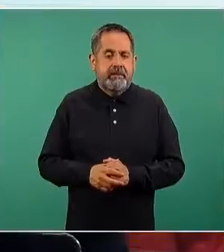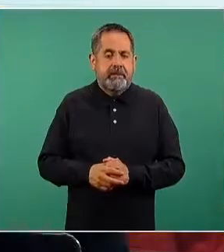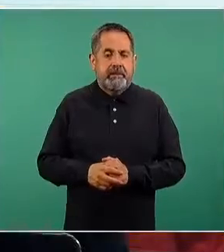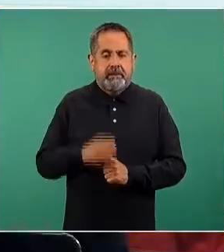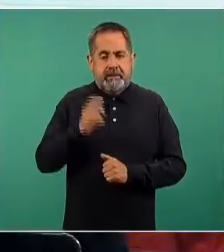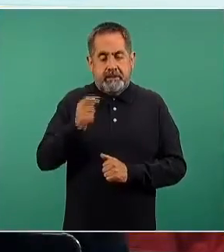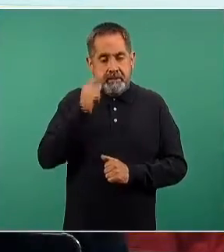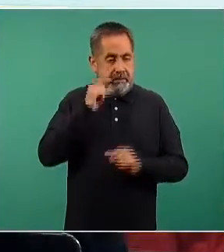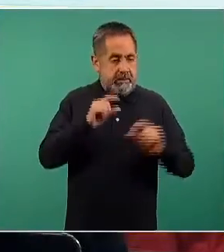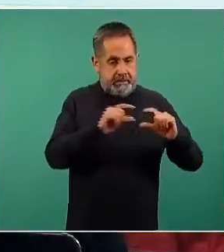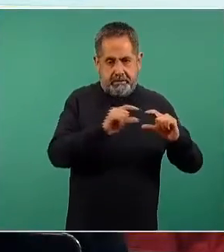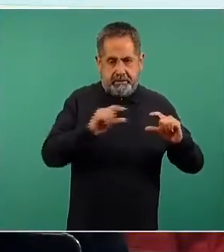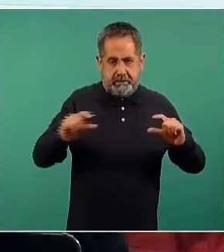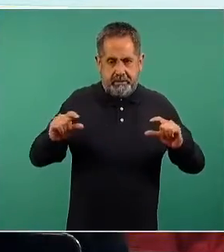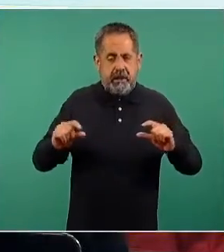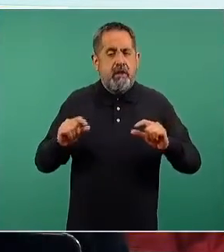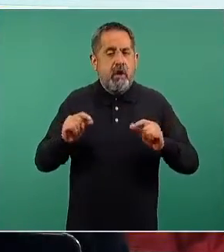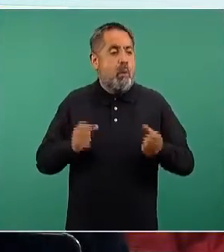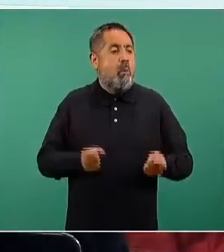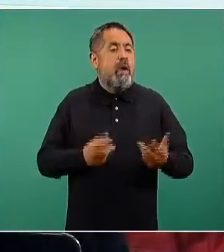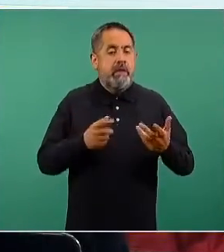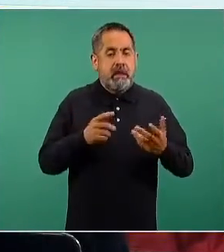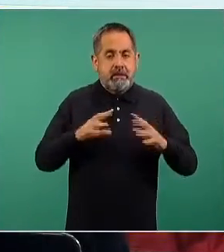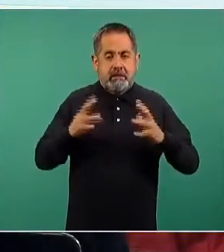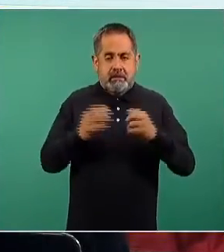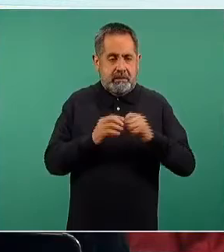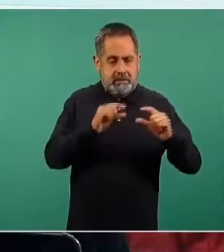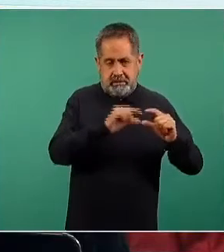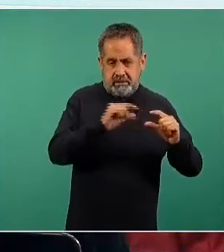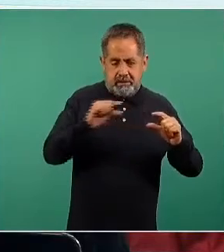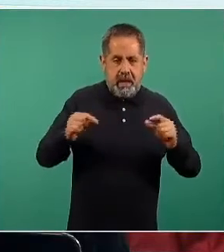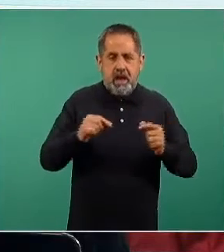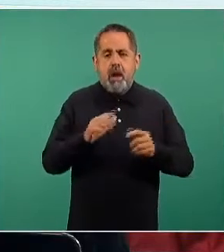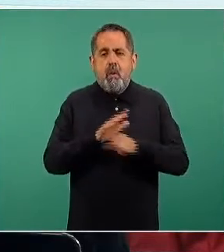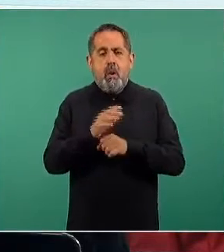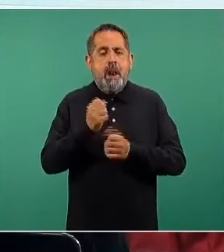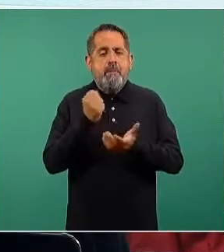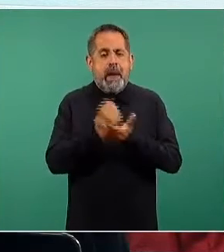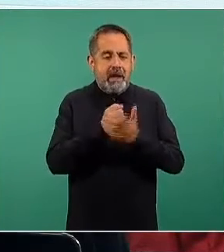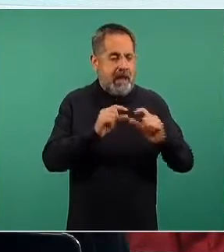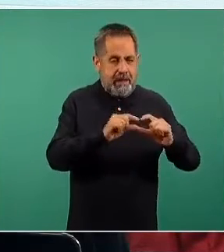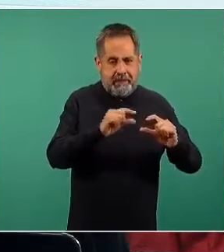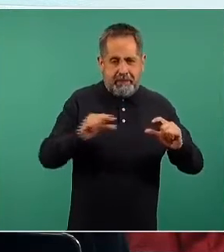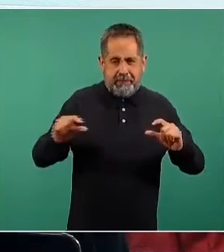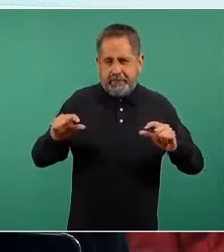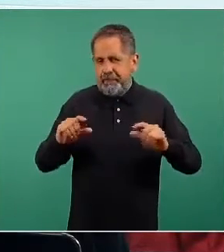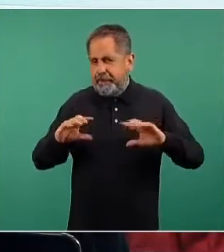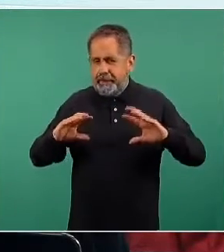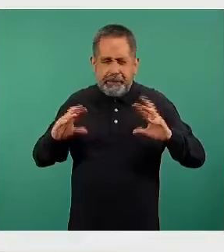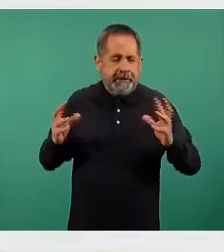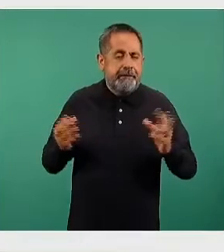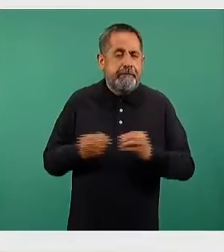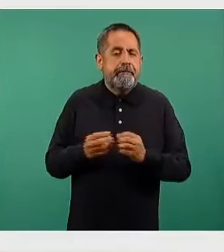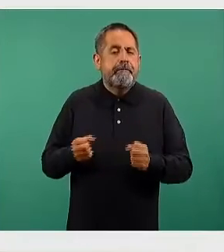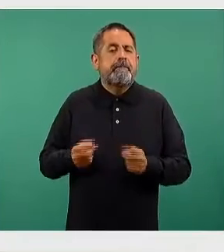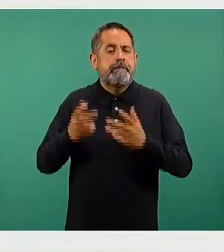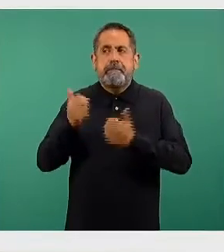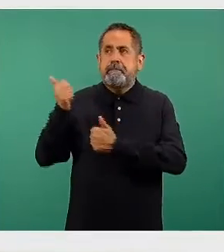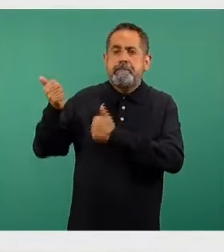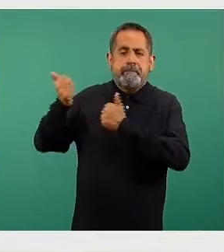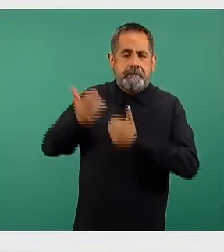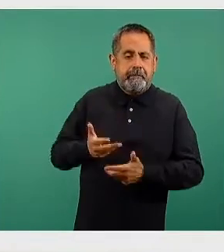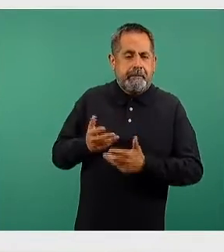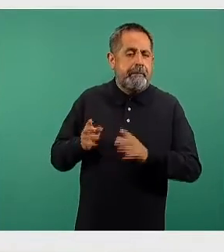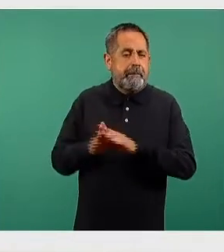obviamente mantenemos también la distribución por tipo marca de vacuna, que en su momento del total de dosis que han llegado al